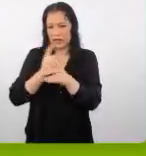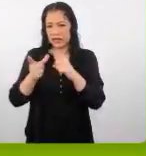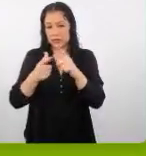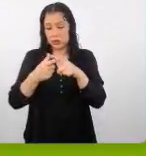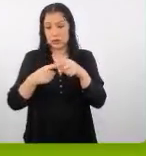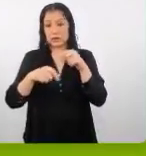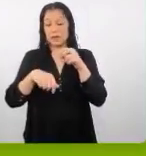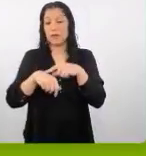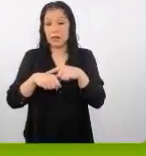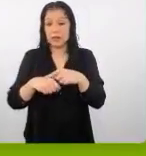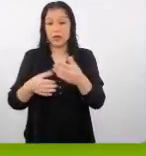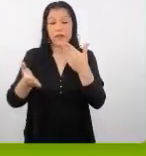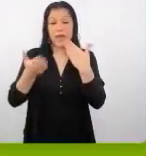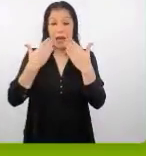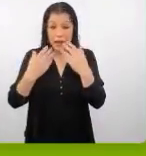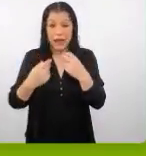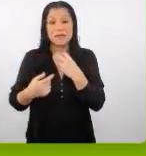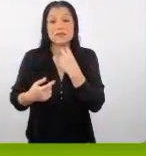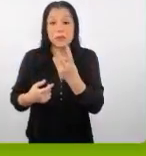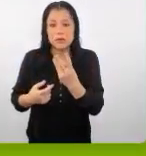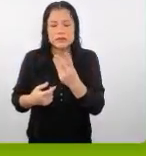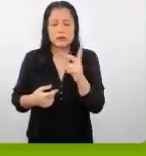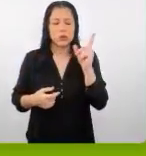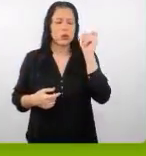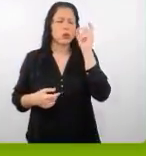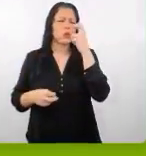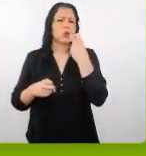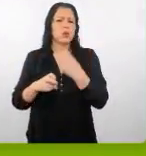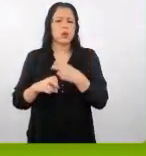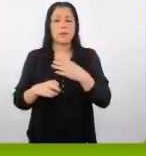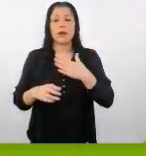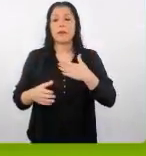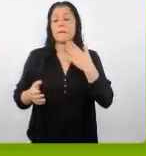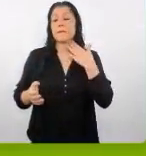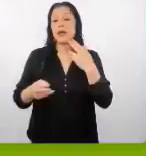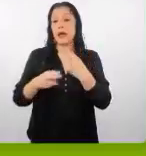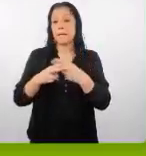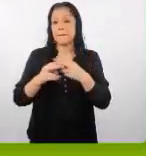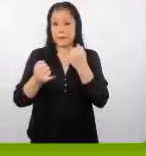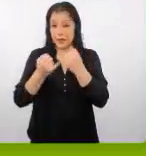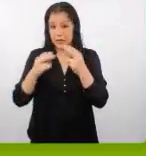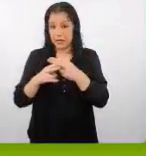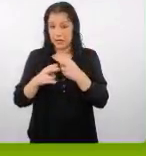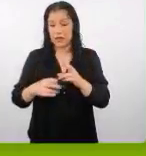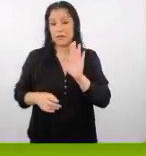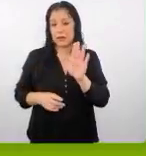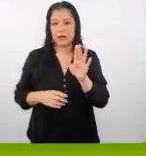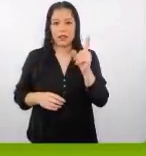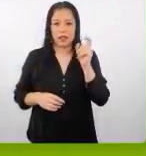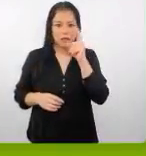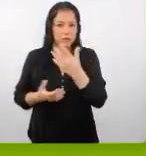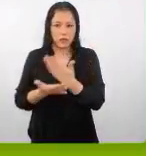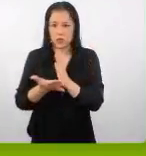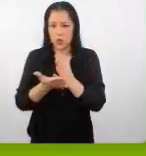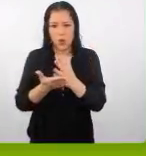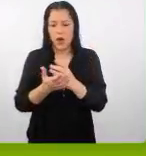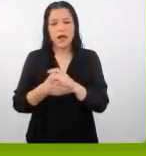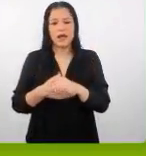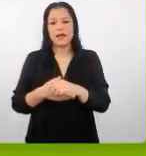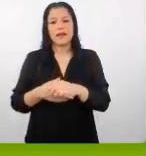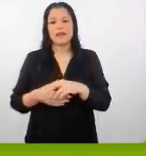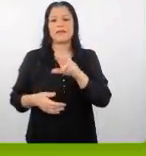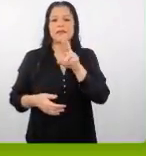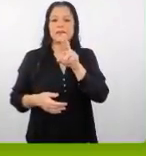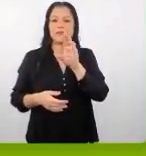momento de hacer las terminaciones es bien complicado por ejemplo mi apellido ya se imaginan como un apellido para ellos no existe en sílabas no existe